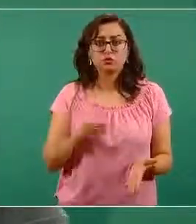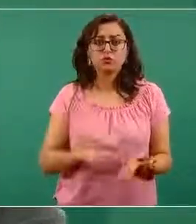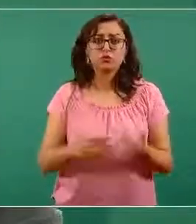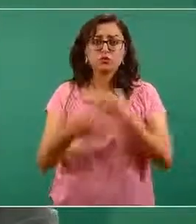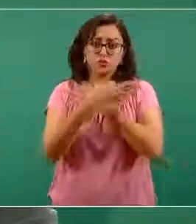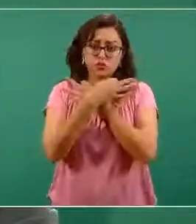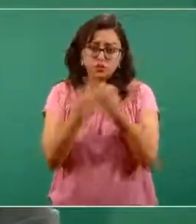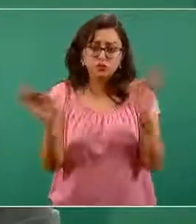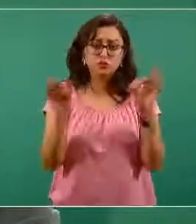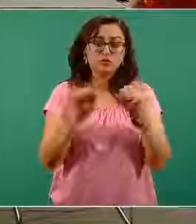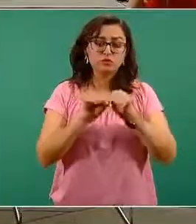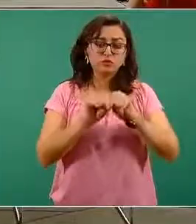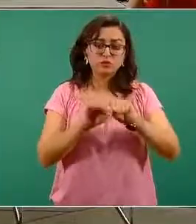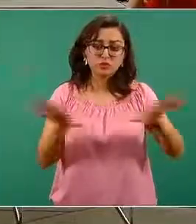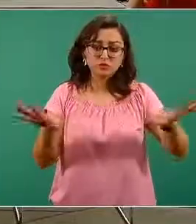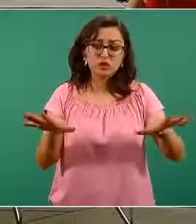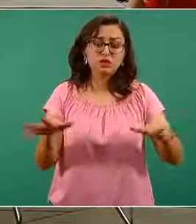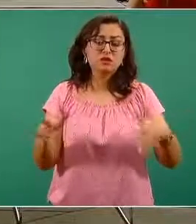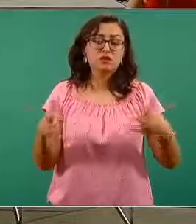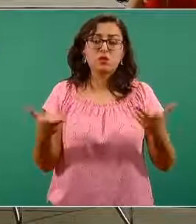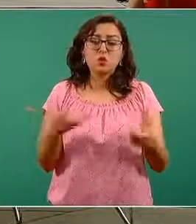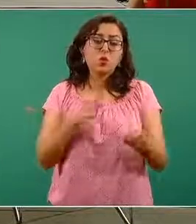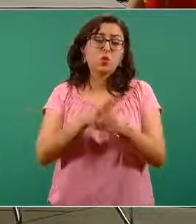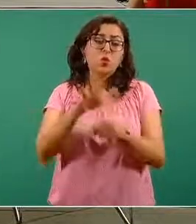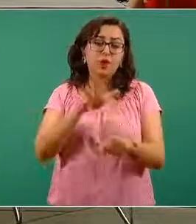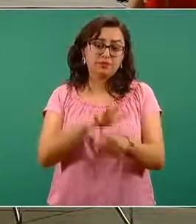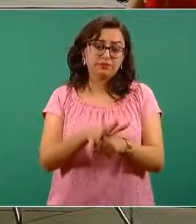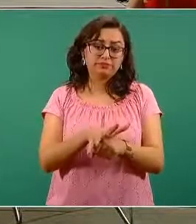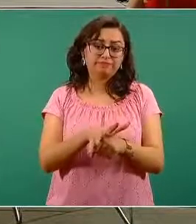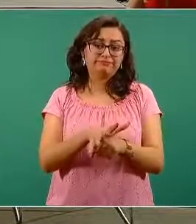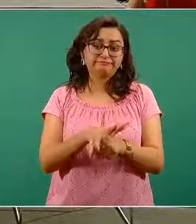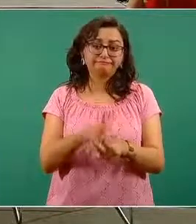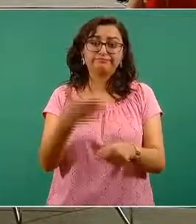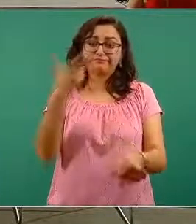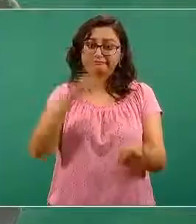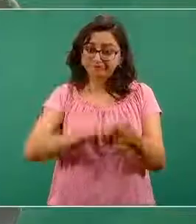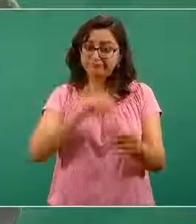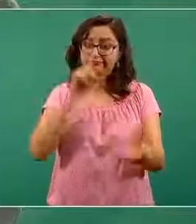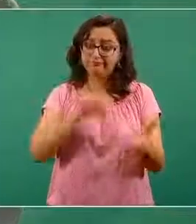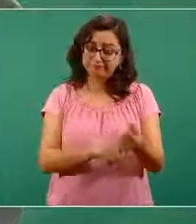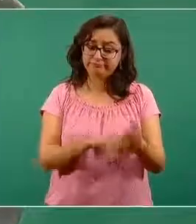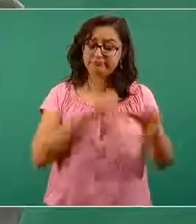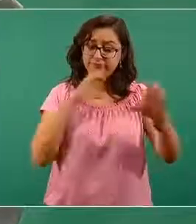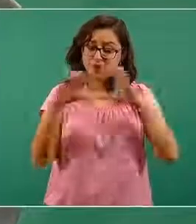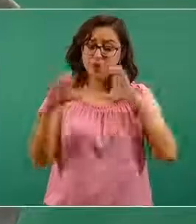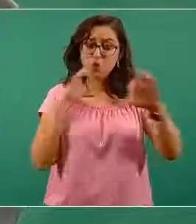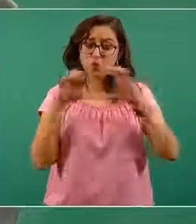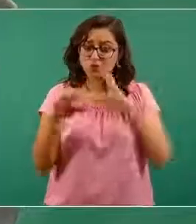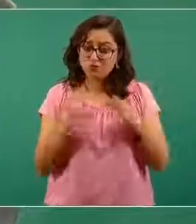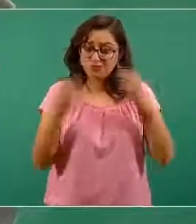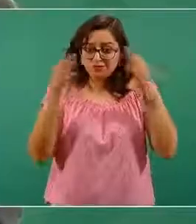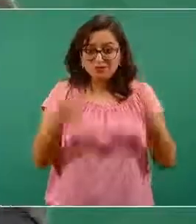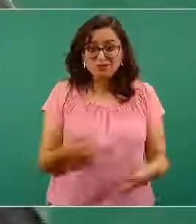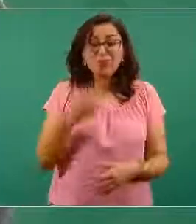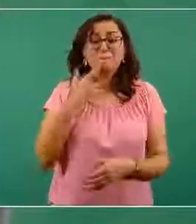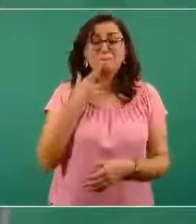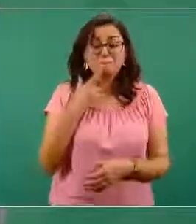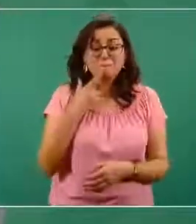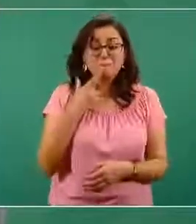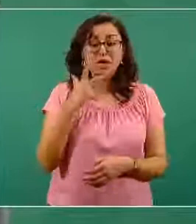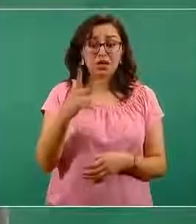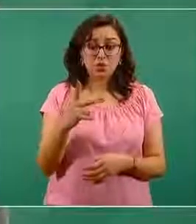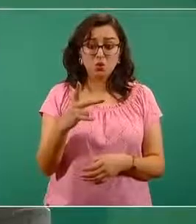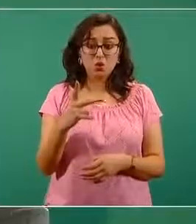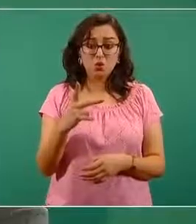que dar definitivamente mejorar la comunicación interna en los hospitales, en las